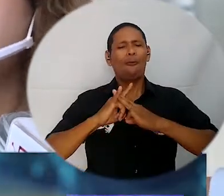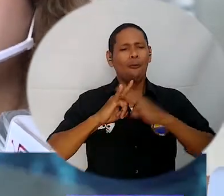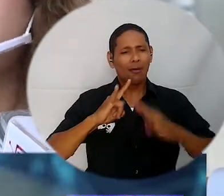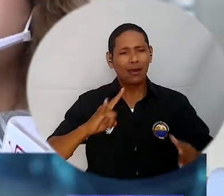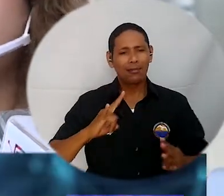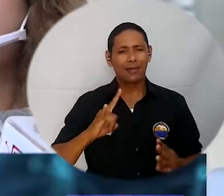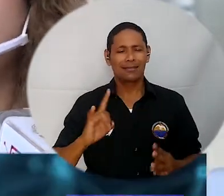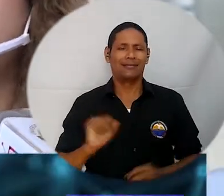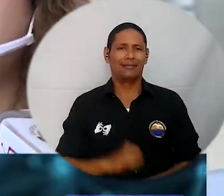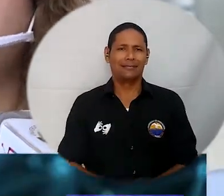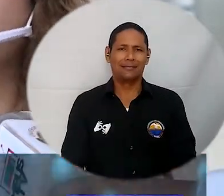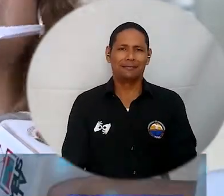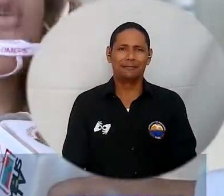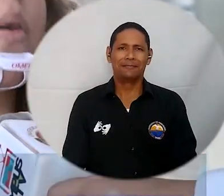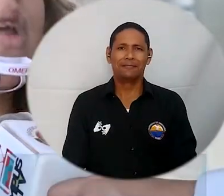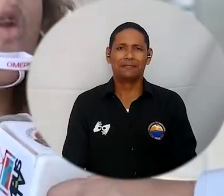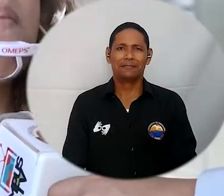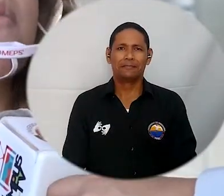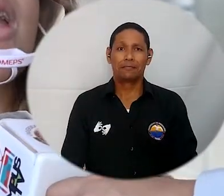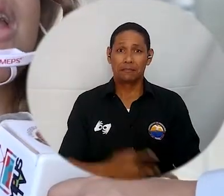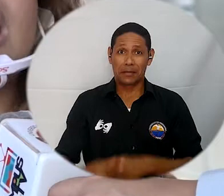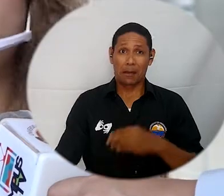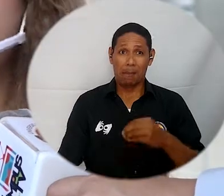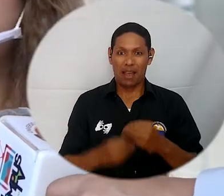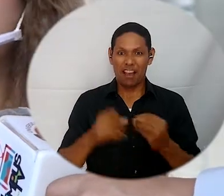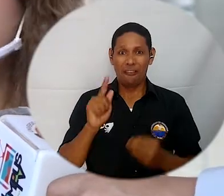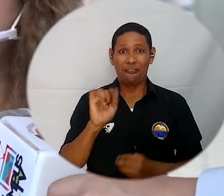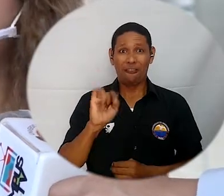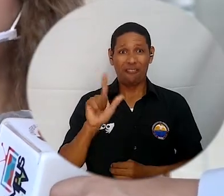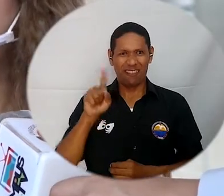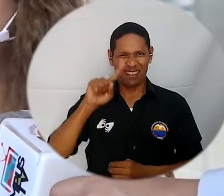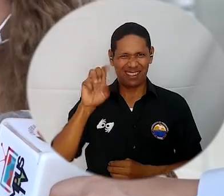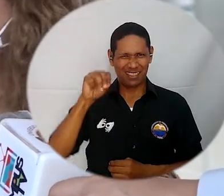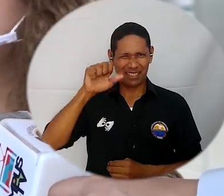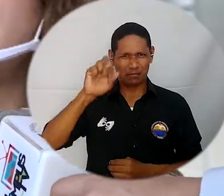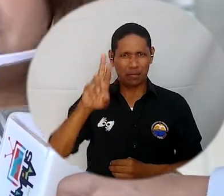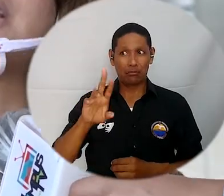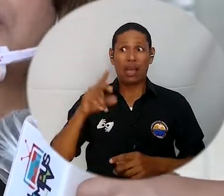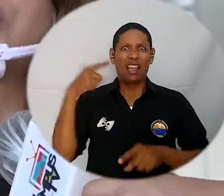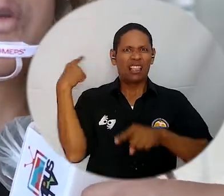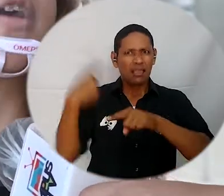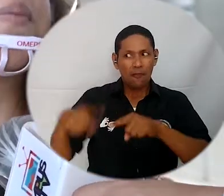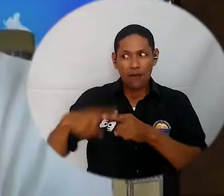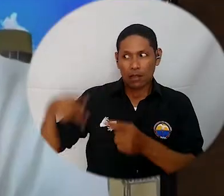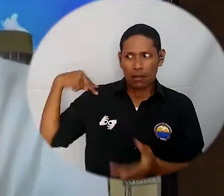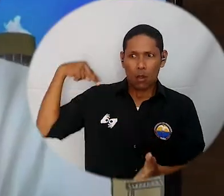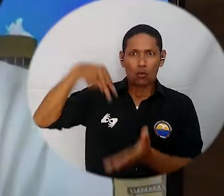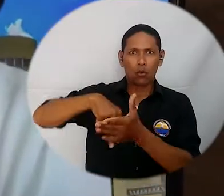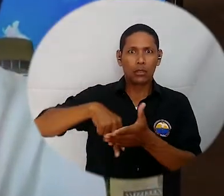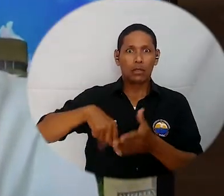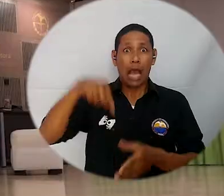muchas gracias al profesor Pedro y a la universidad por darme esta oportunidad.